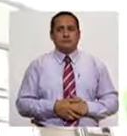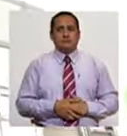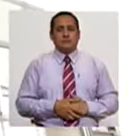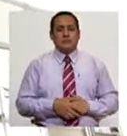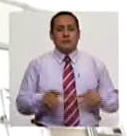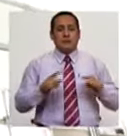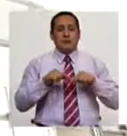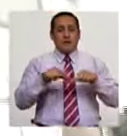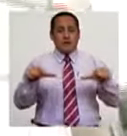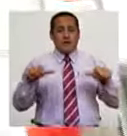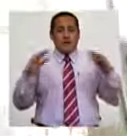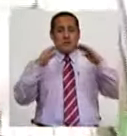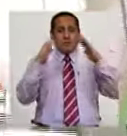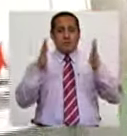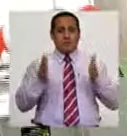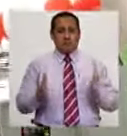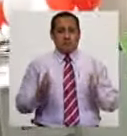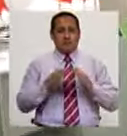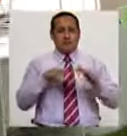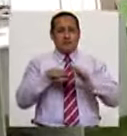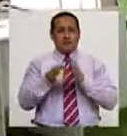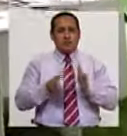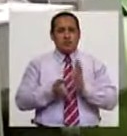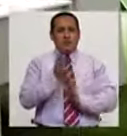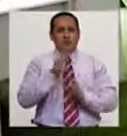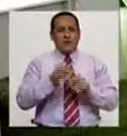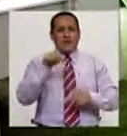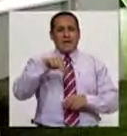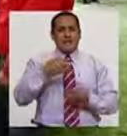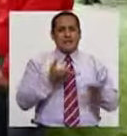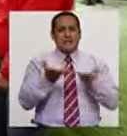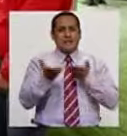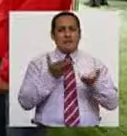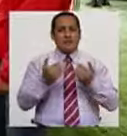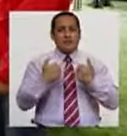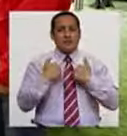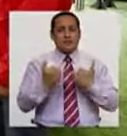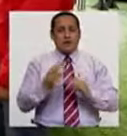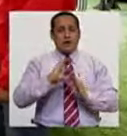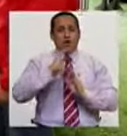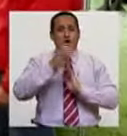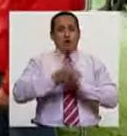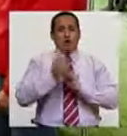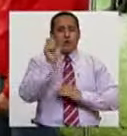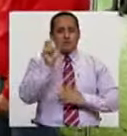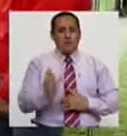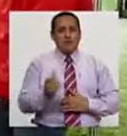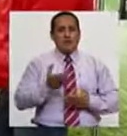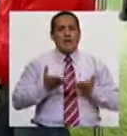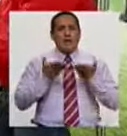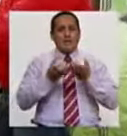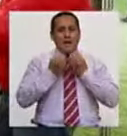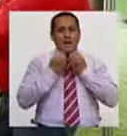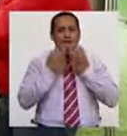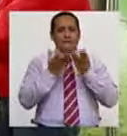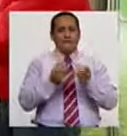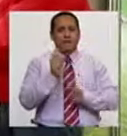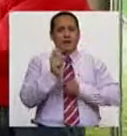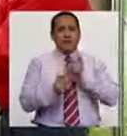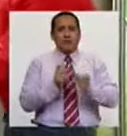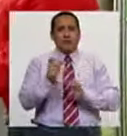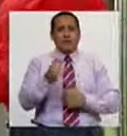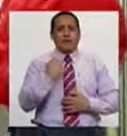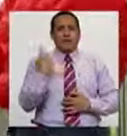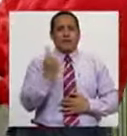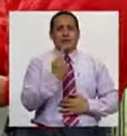El módulo del CONADIS se encuentra en el pabellón N de Servicios, donde contamos con personal que brindan información al